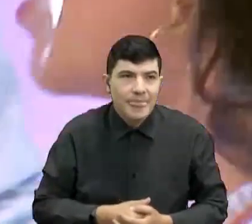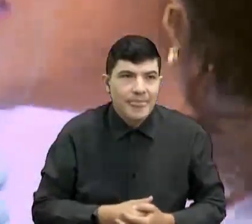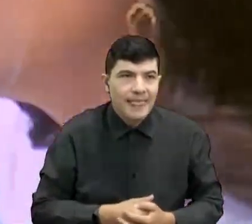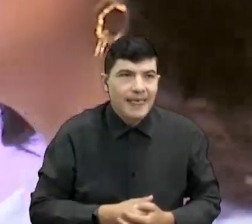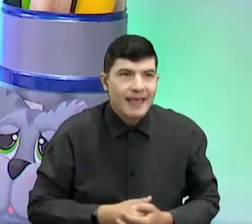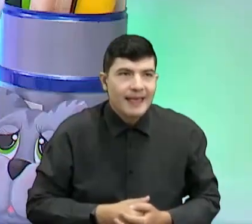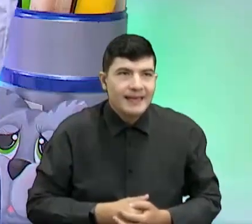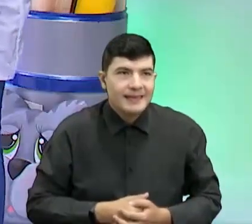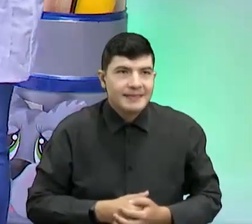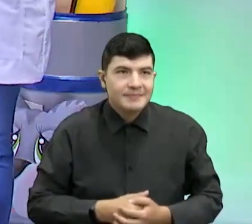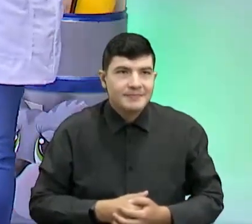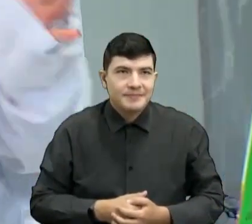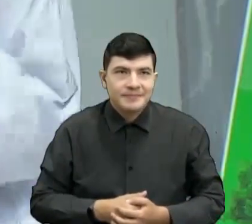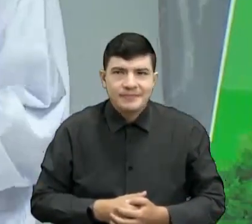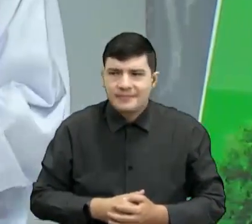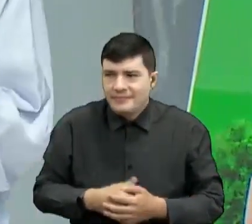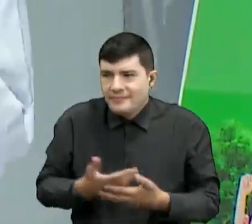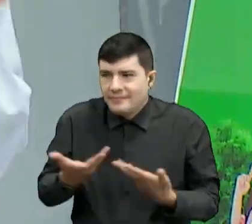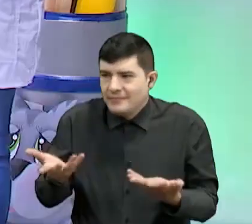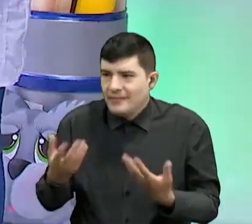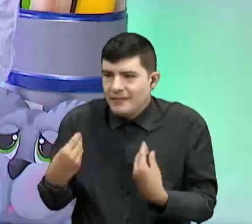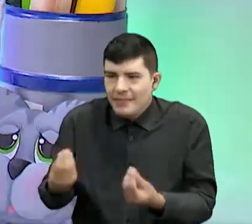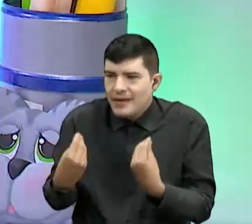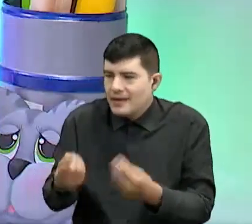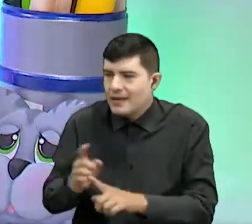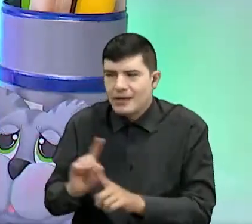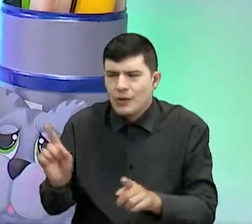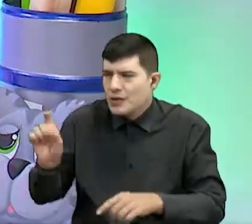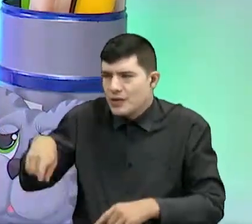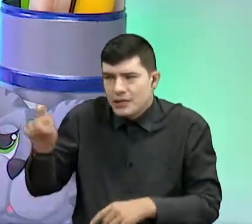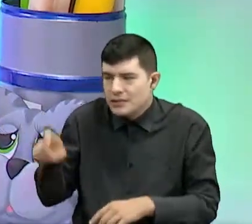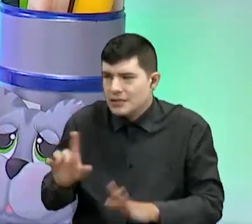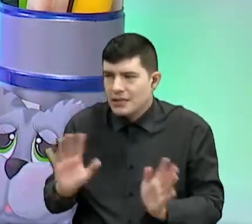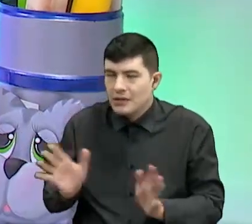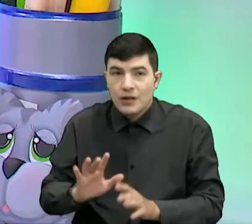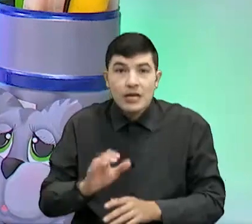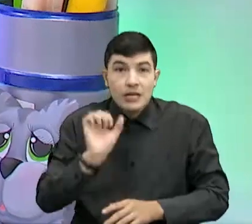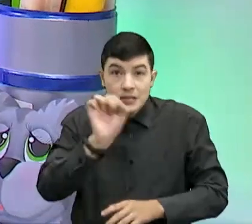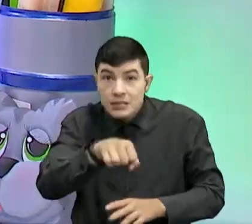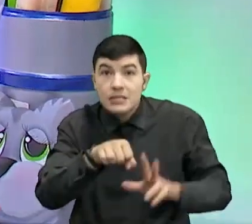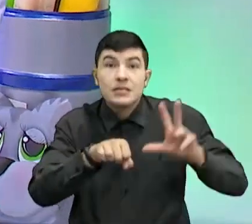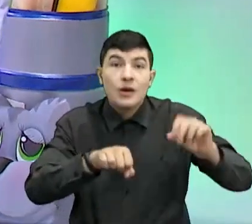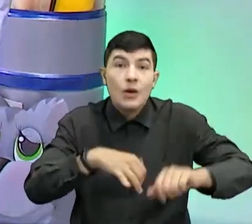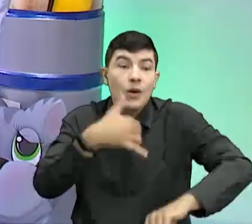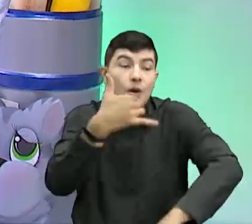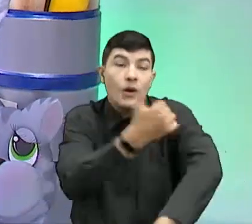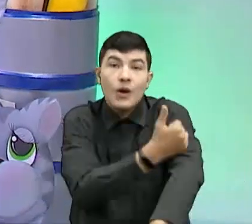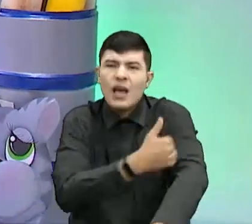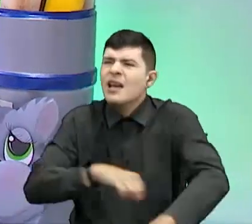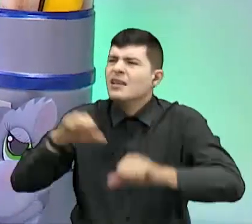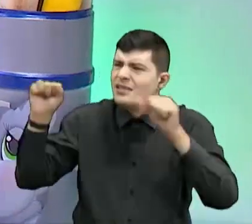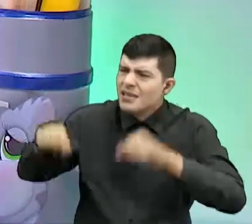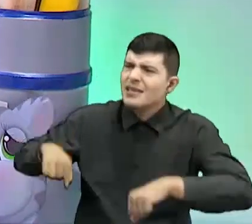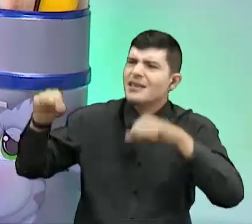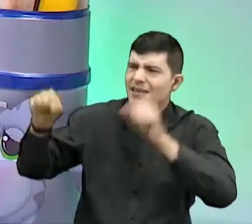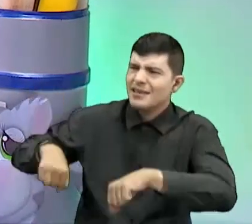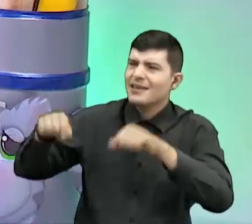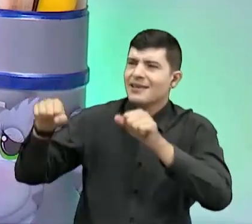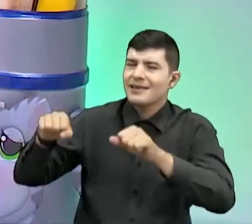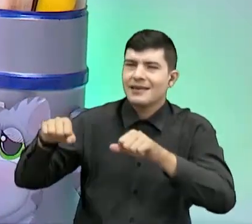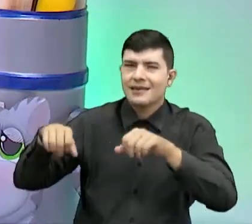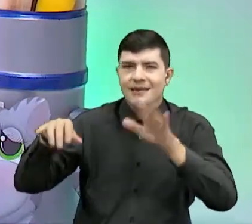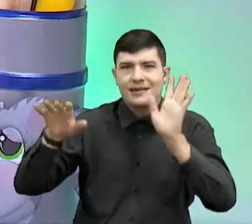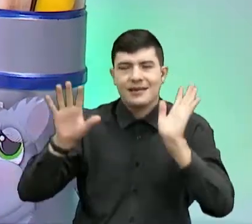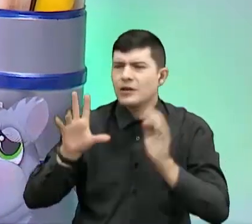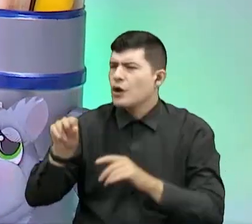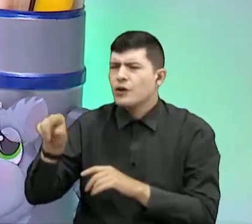estirar mal los huesos, ya no... No es necesario. ¿Se la aplicamos o no? No. No. Ah, la carachas. No. Bueno.